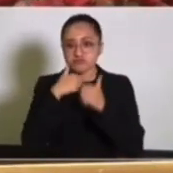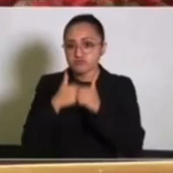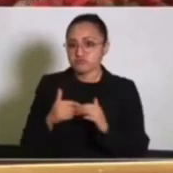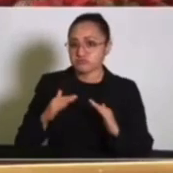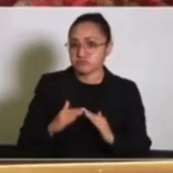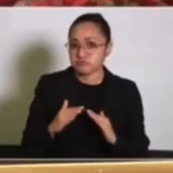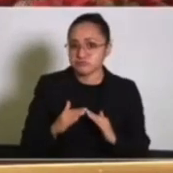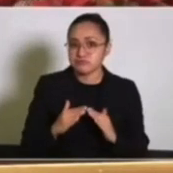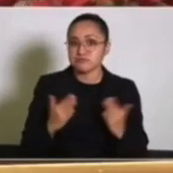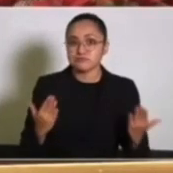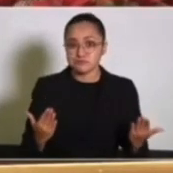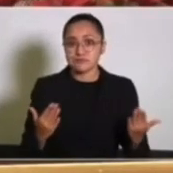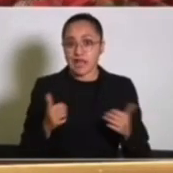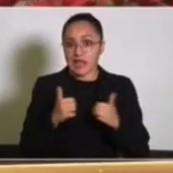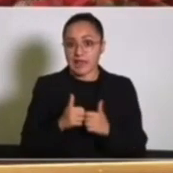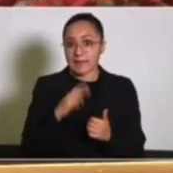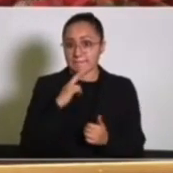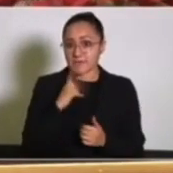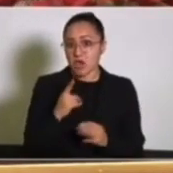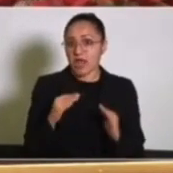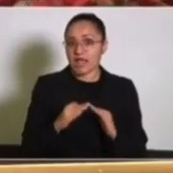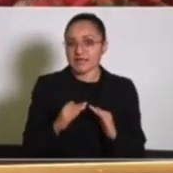¿Estar más tiempo en casa?